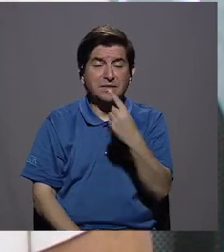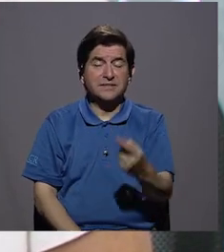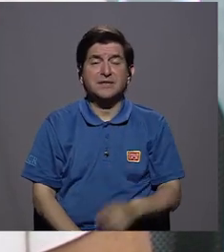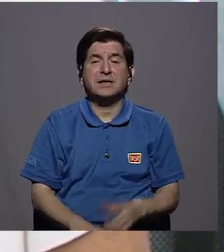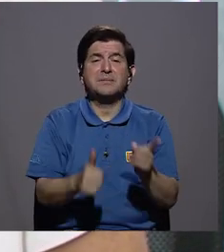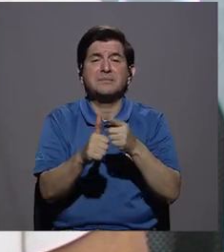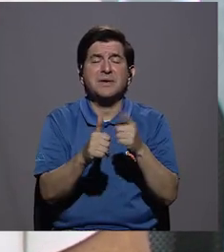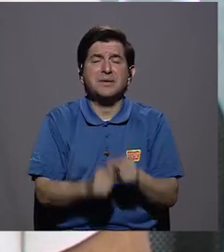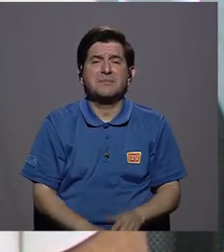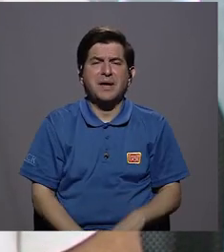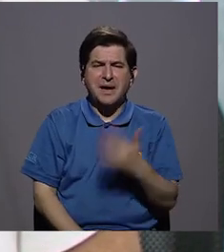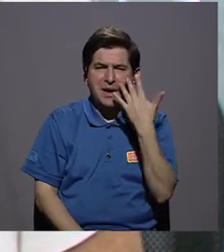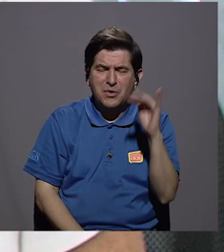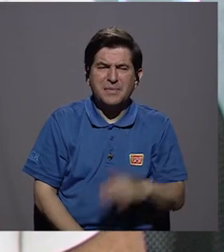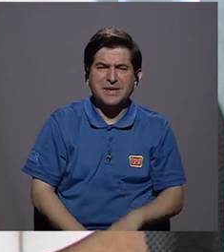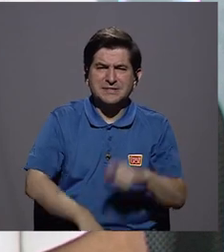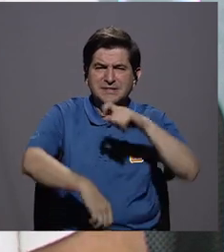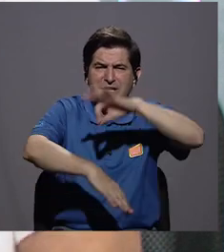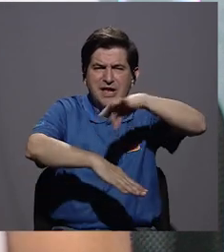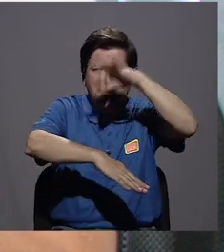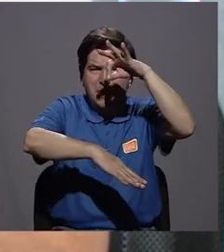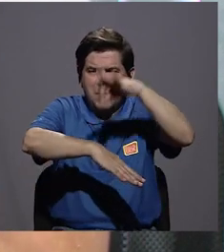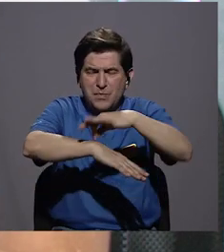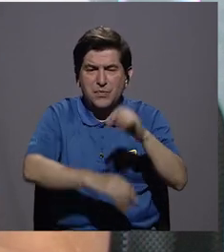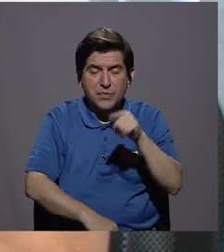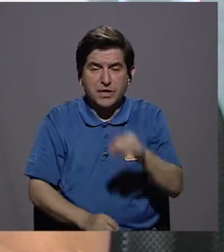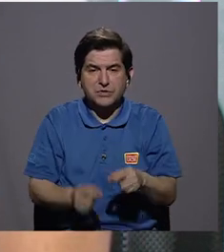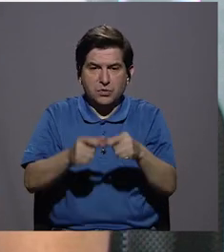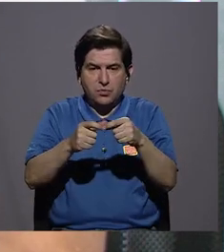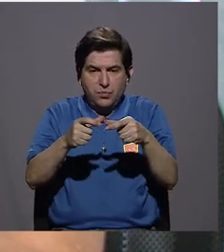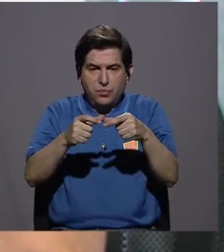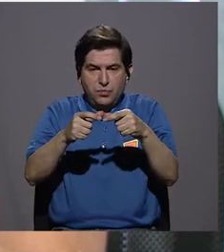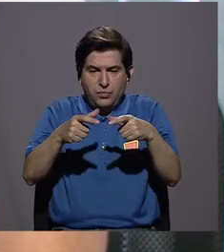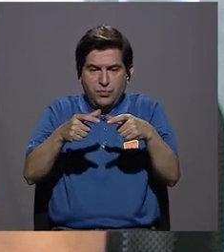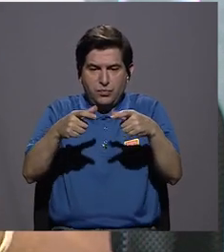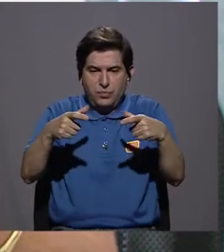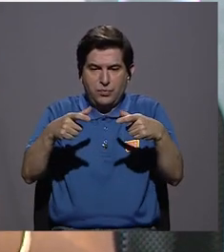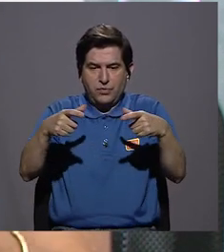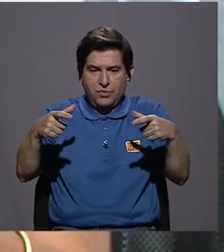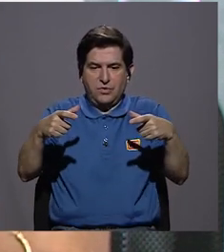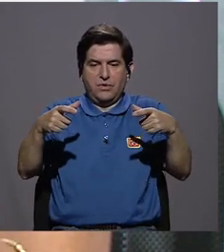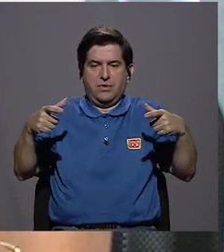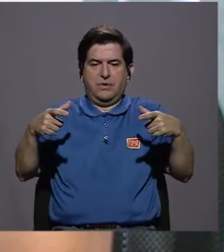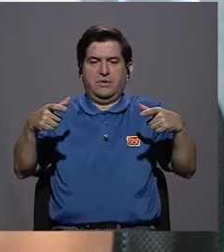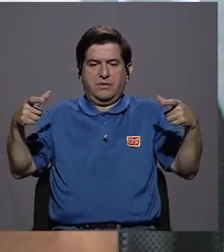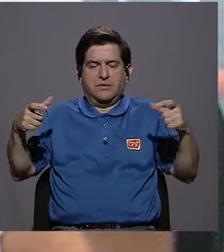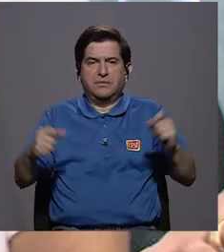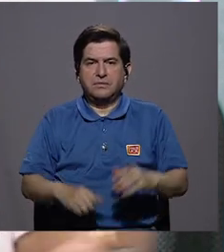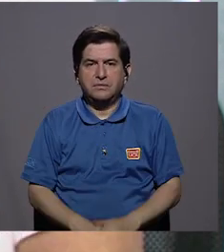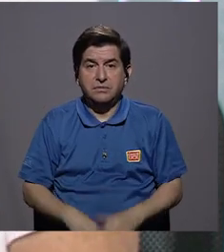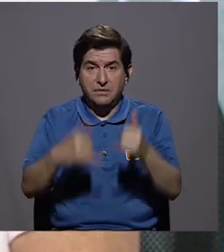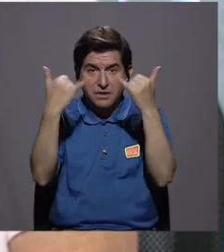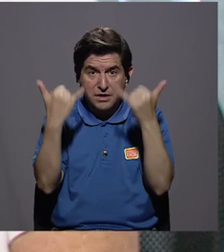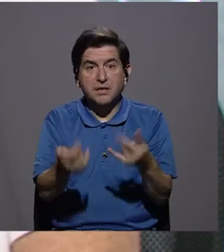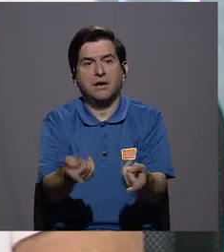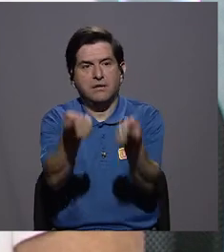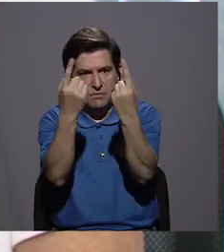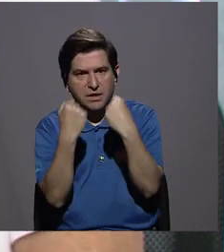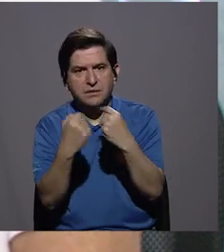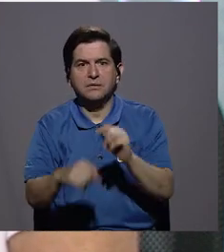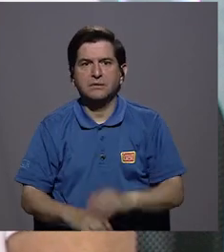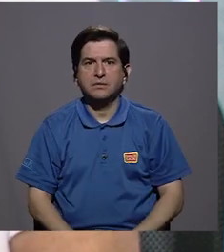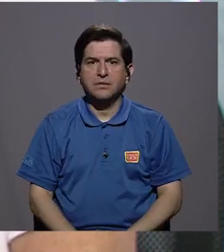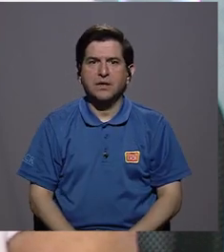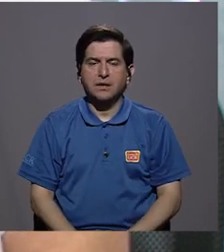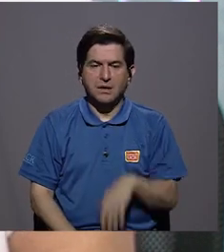me apareció como un piquete de zancudo y eso se me fue haciendo grande, se me fue haciendo grande, se me fue haciendo grande y cuando llegan aquí, como